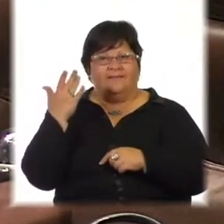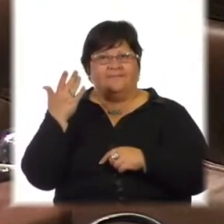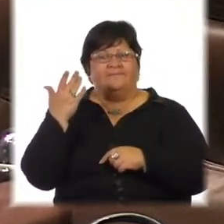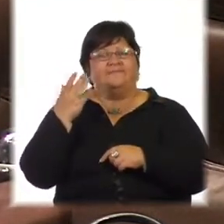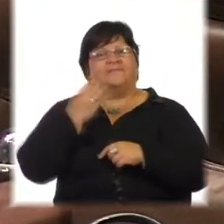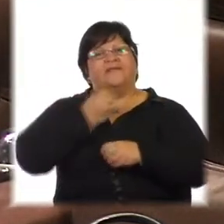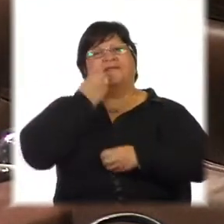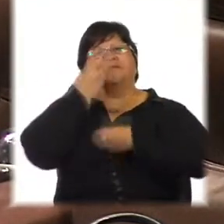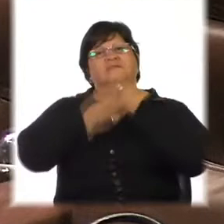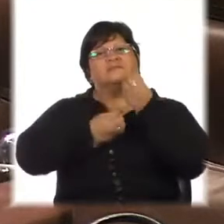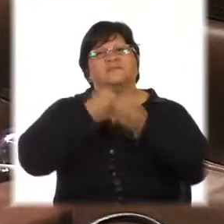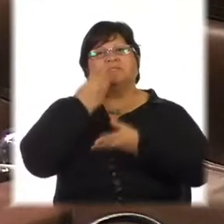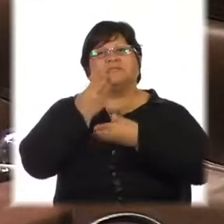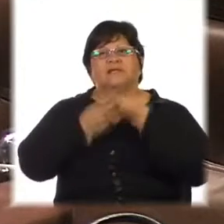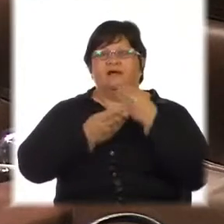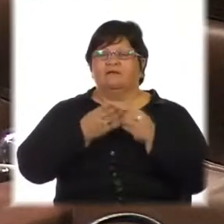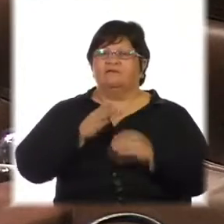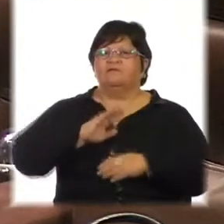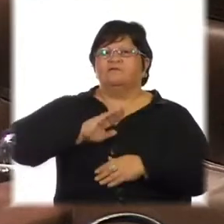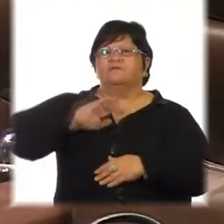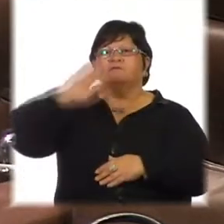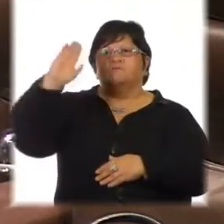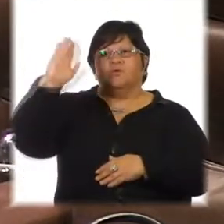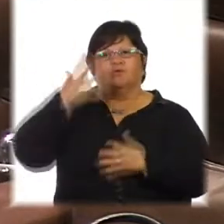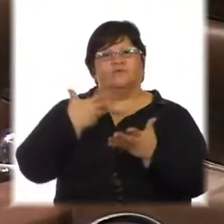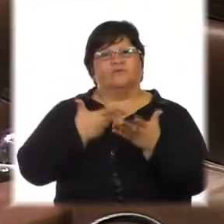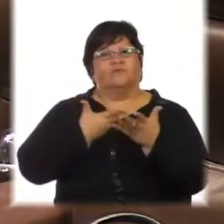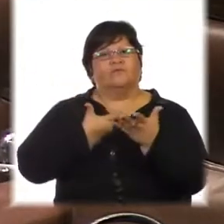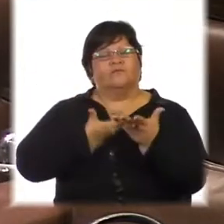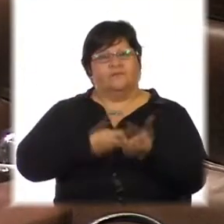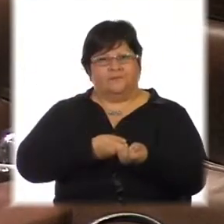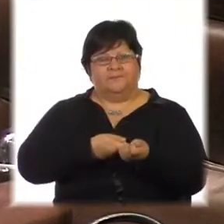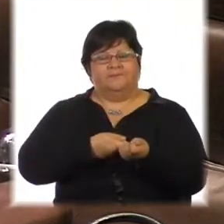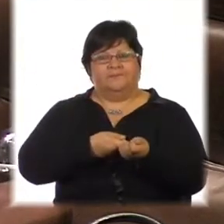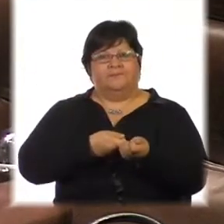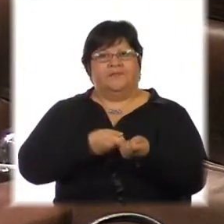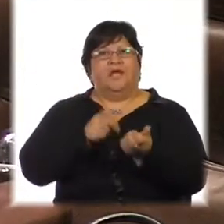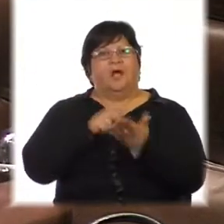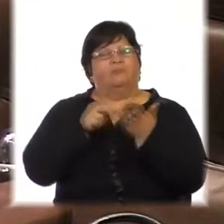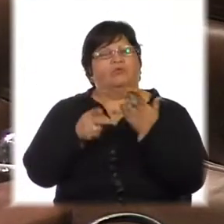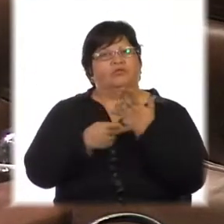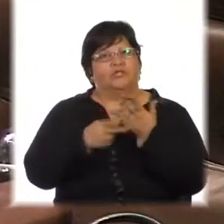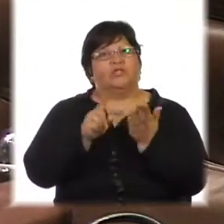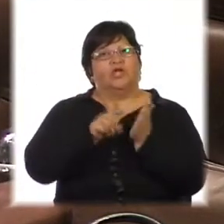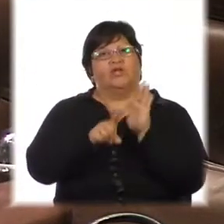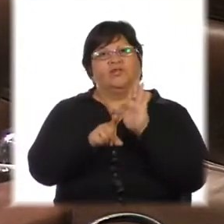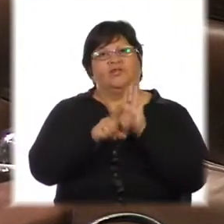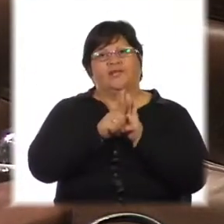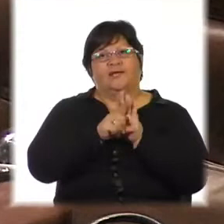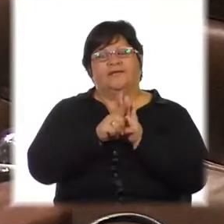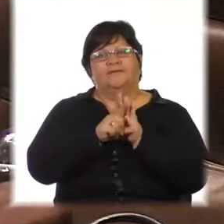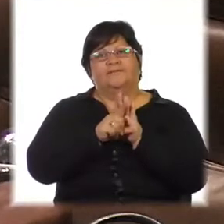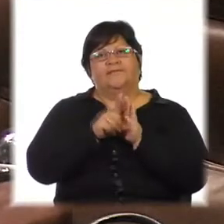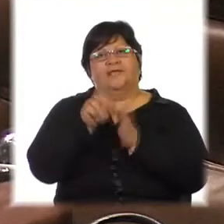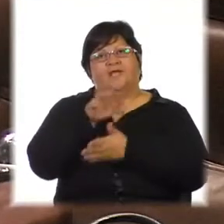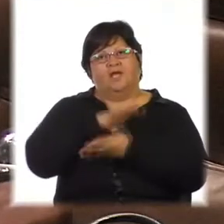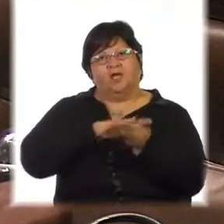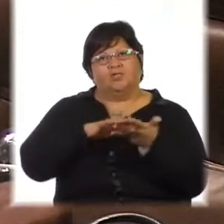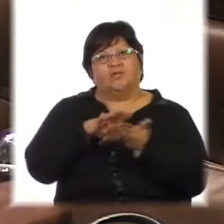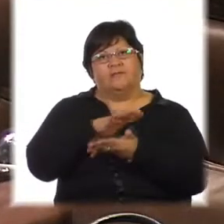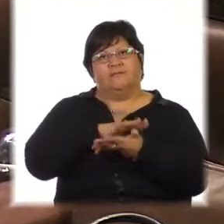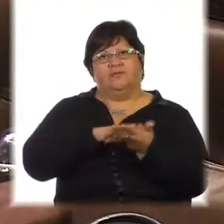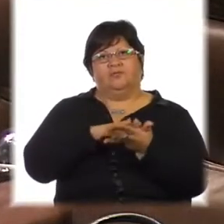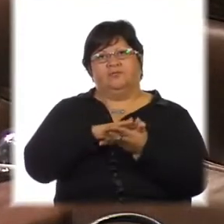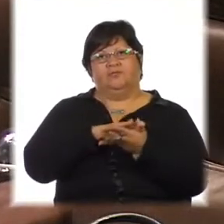su voto favorable a un proyecto de ley que me imagino en los ámbitos parlamentarios, en los ámbitos